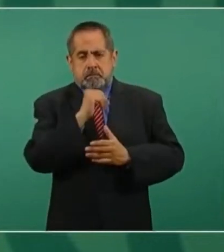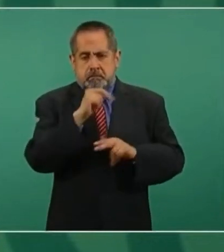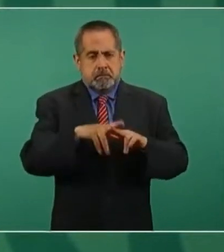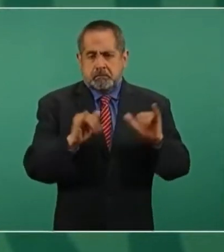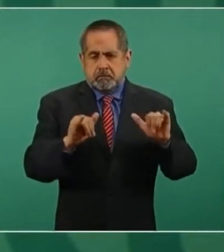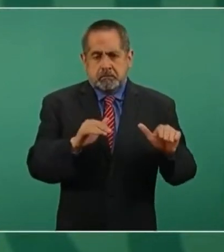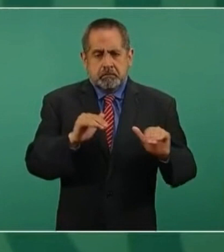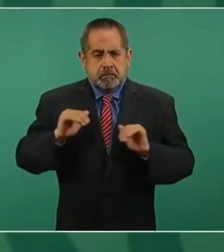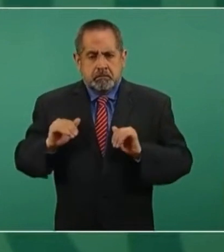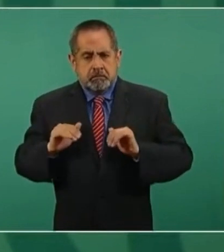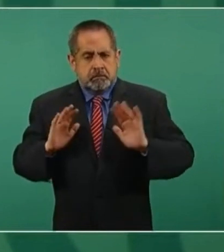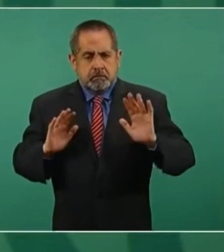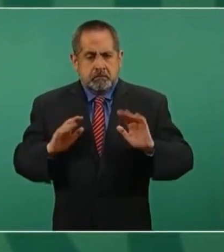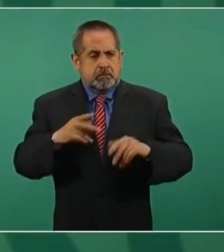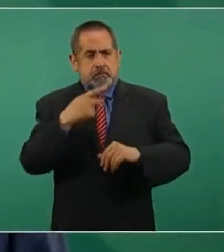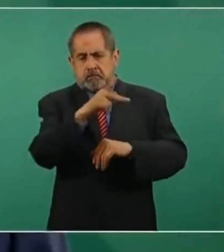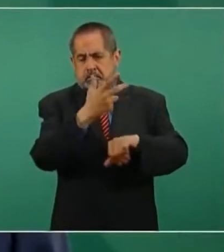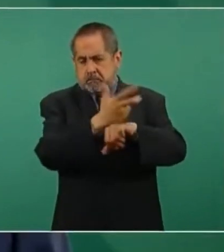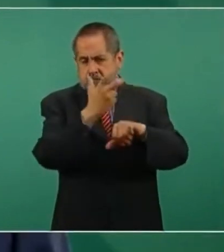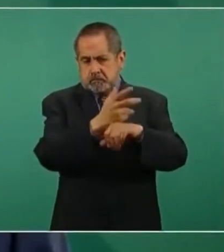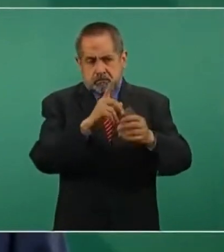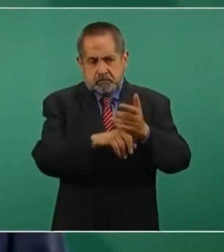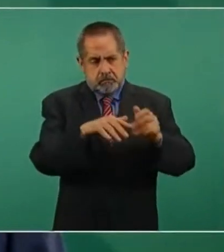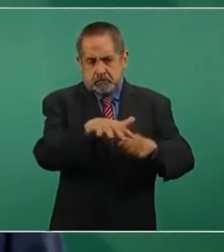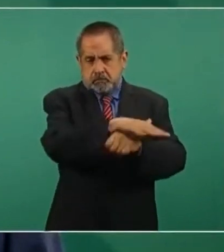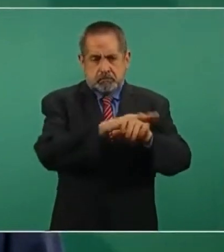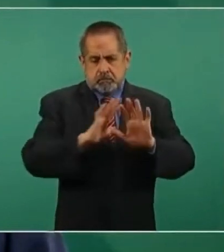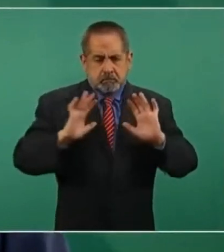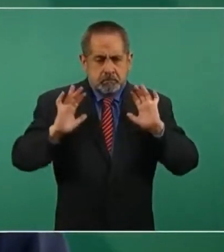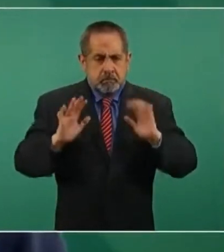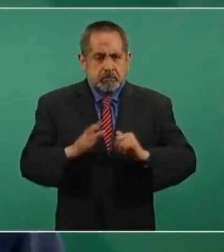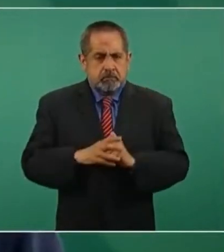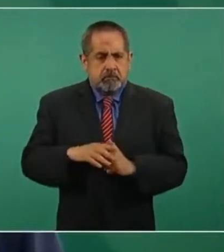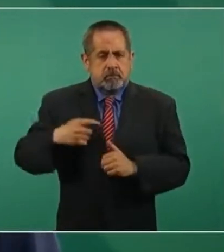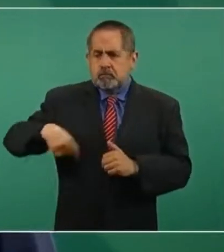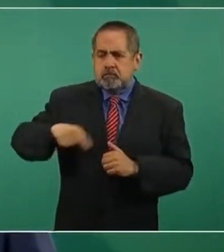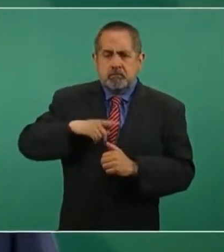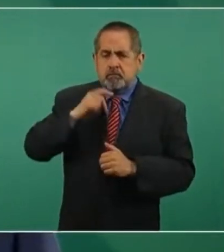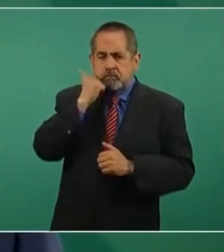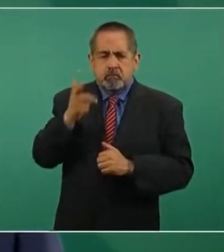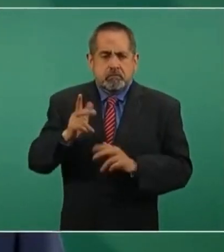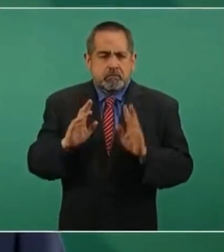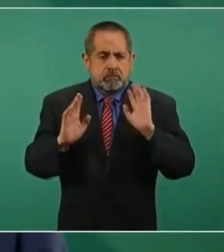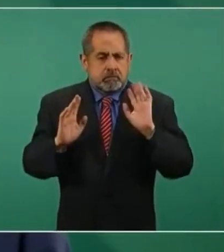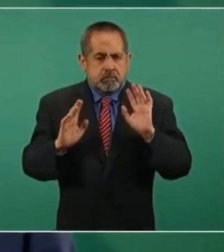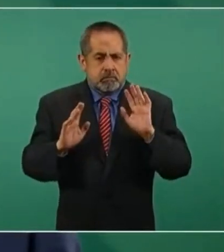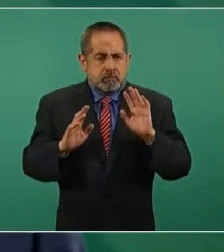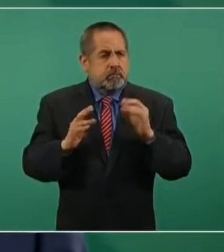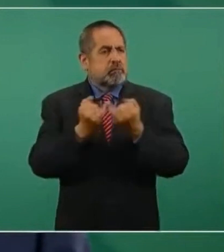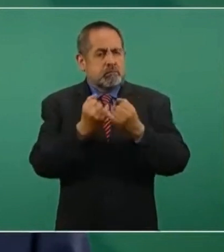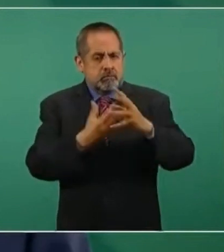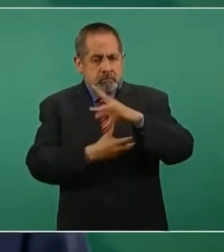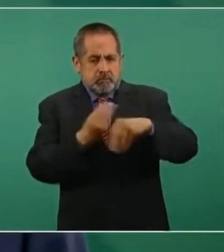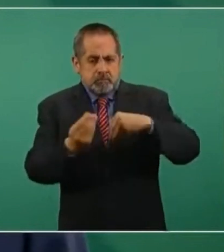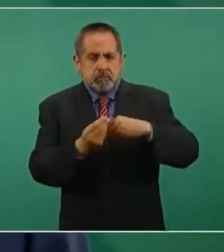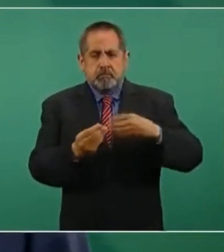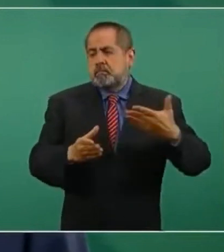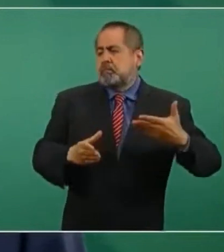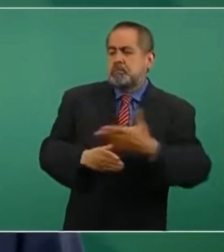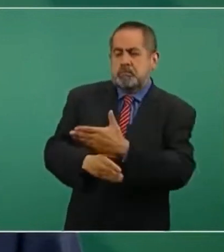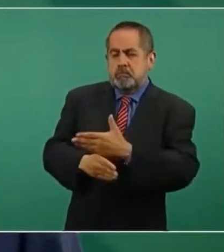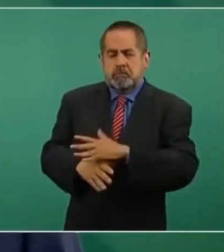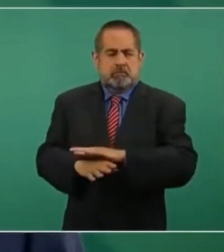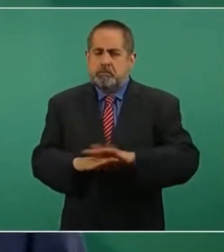con los ciudadanos de Estados Unidos, porque no queremos que ellos ni ningún